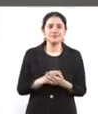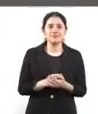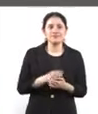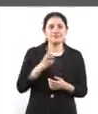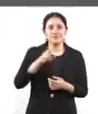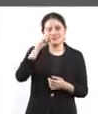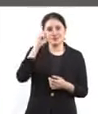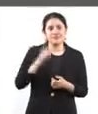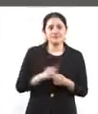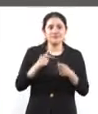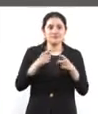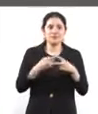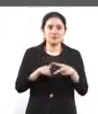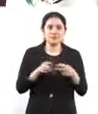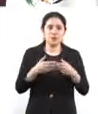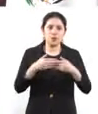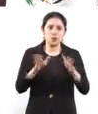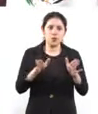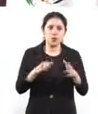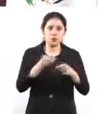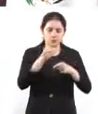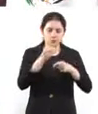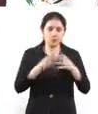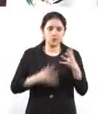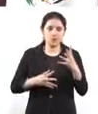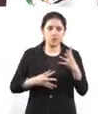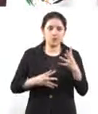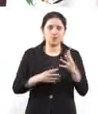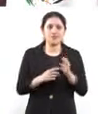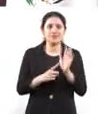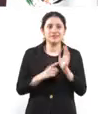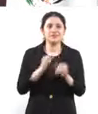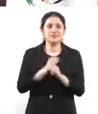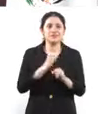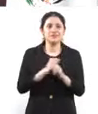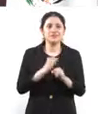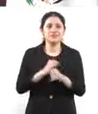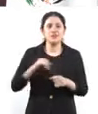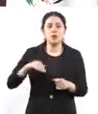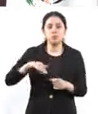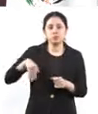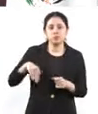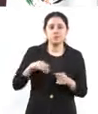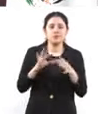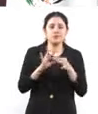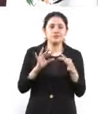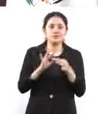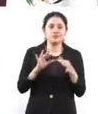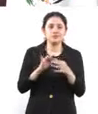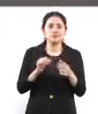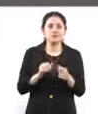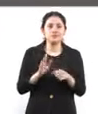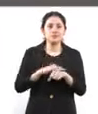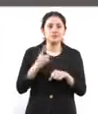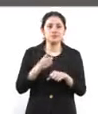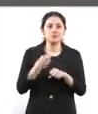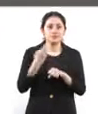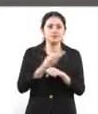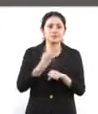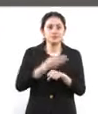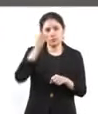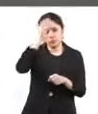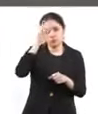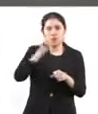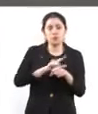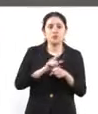cartelera, una cartelera en una plataforma digital, como se acaba de mencionar, por la Secretaría de Cultura. Yo primero